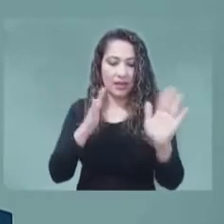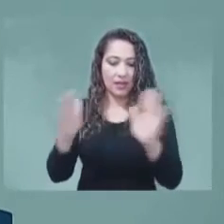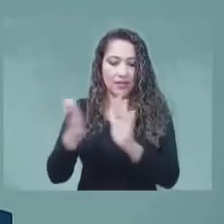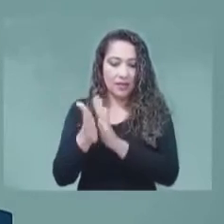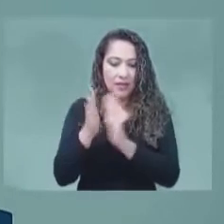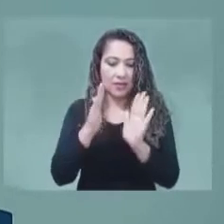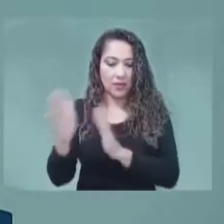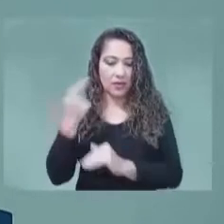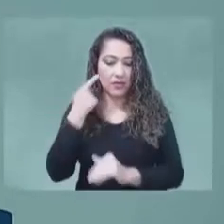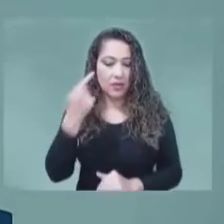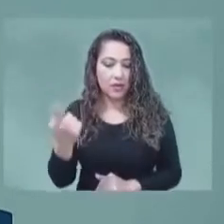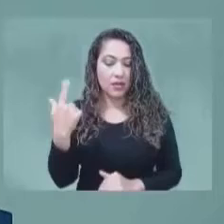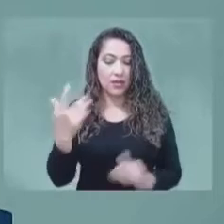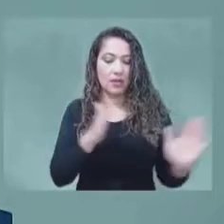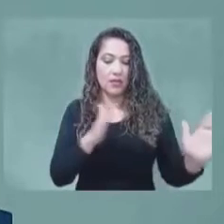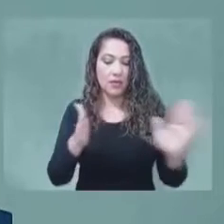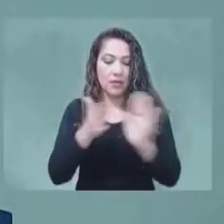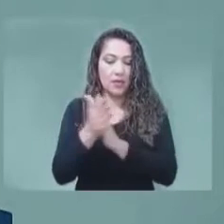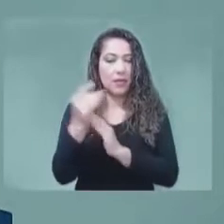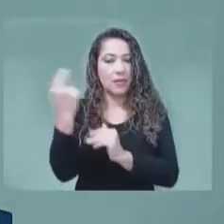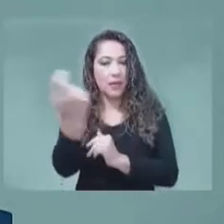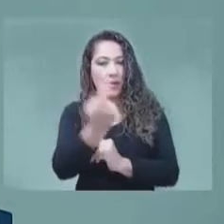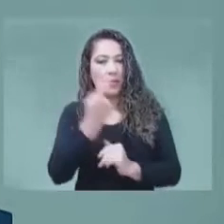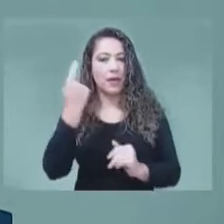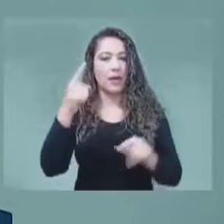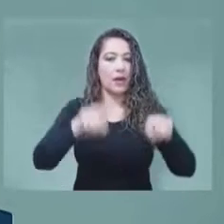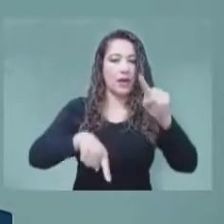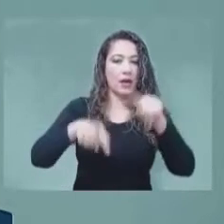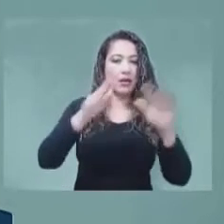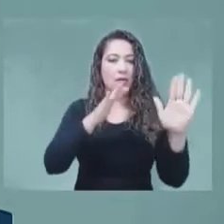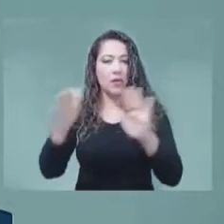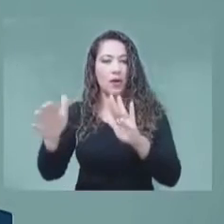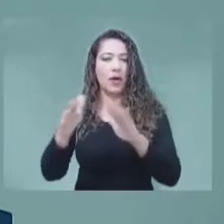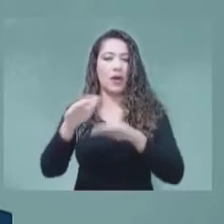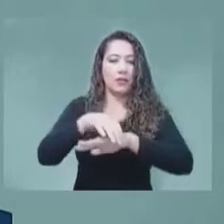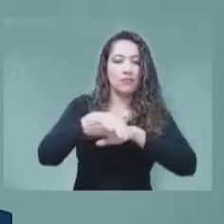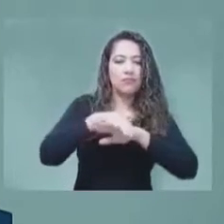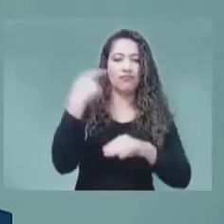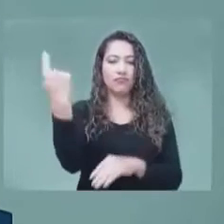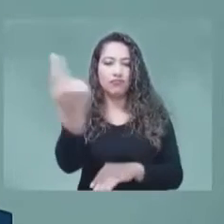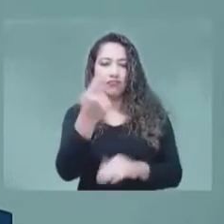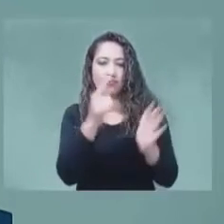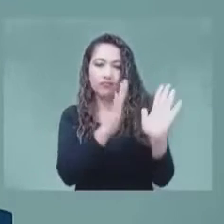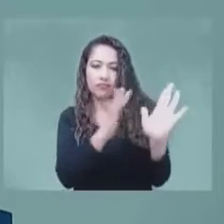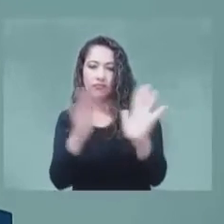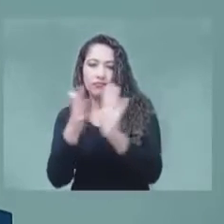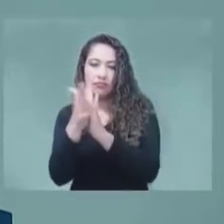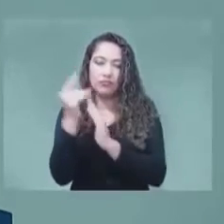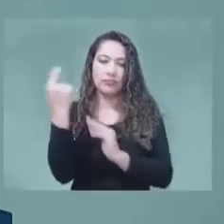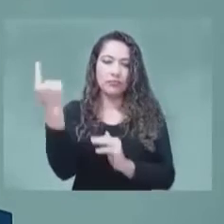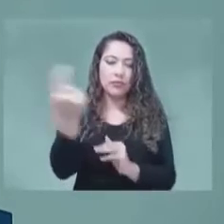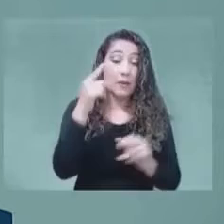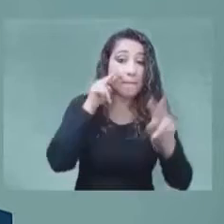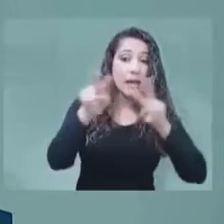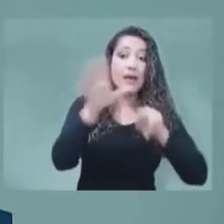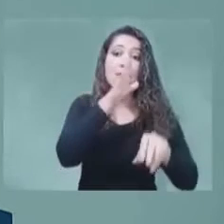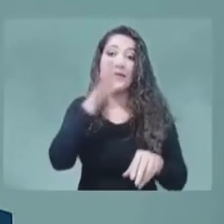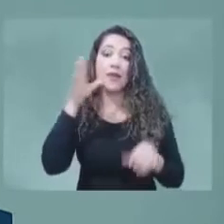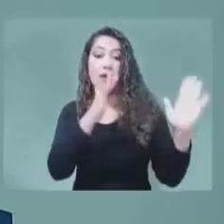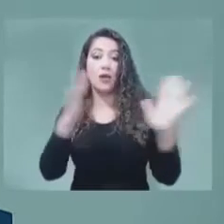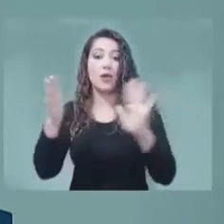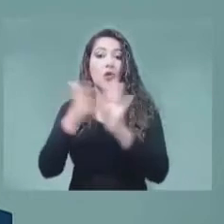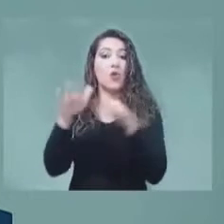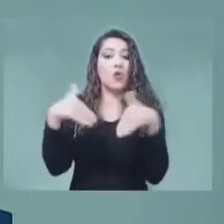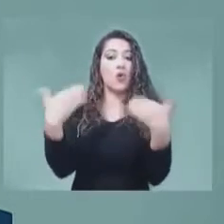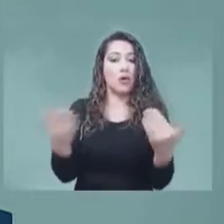reducir la brecha digital, aumentando la conectividad rural y observaremos cómo el espectro es un elemento fundamental